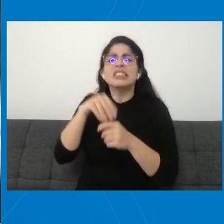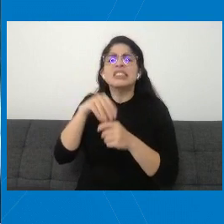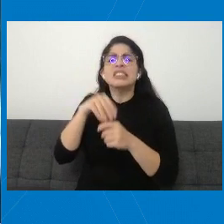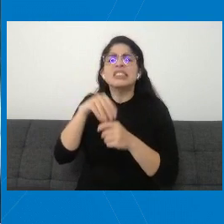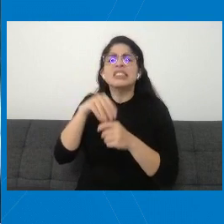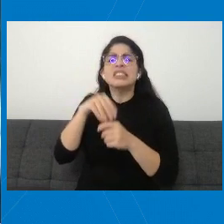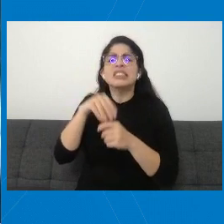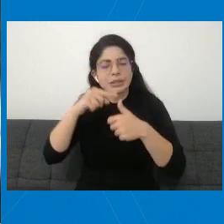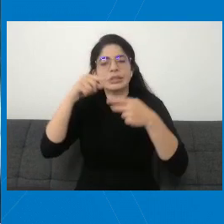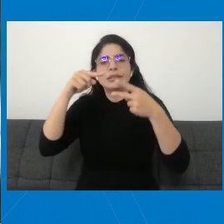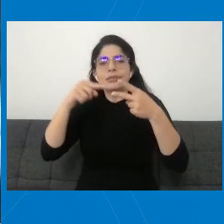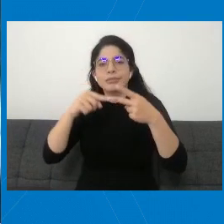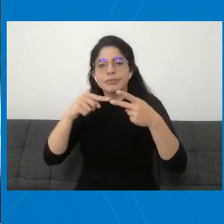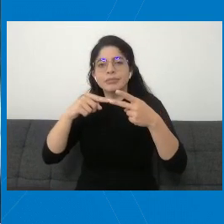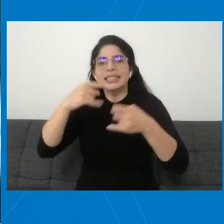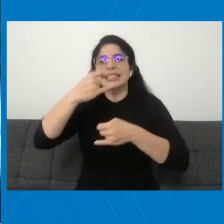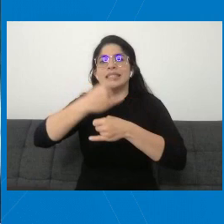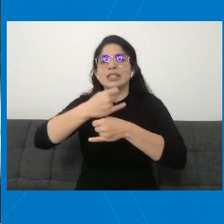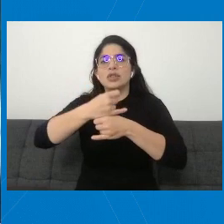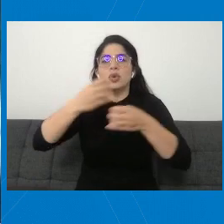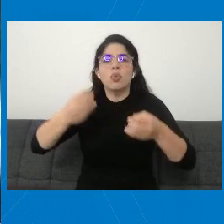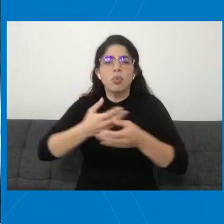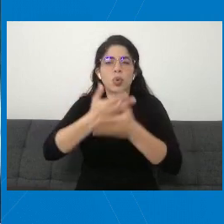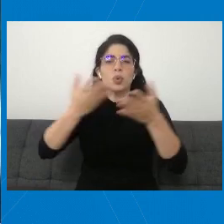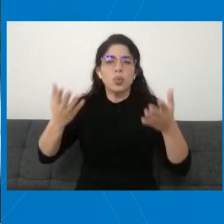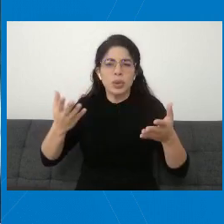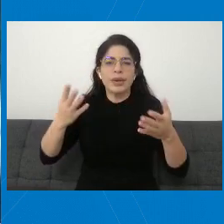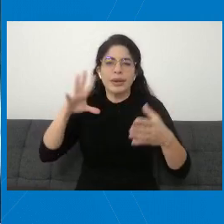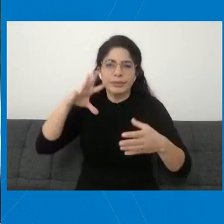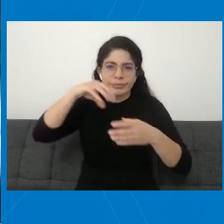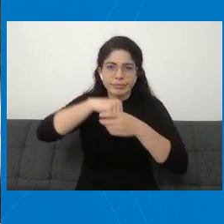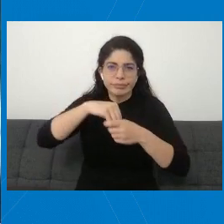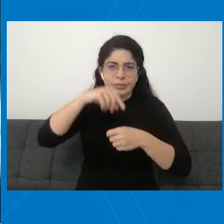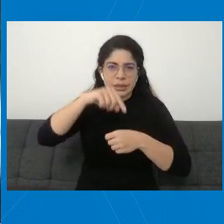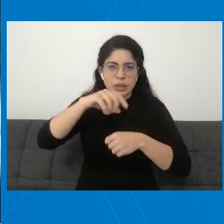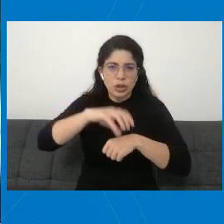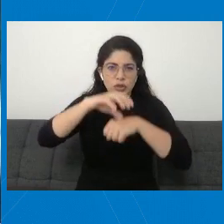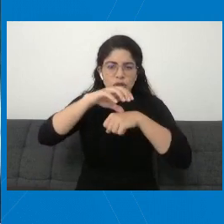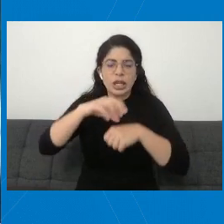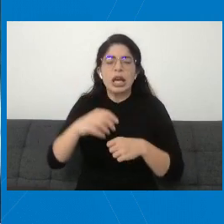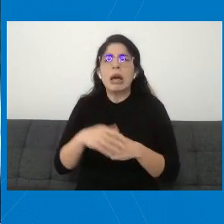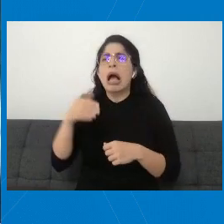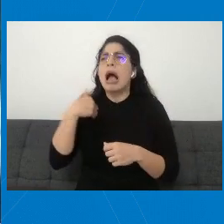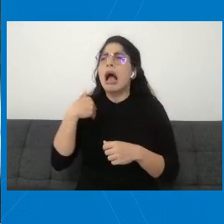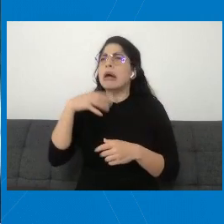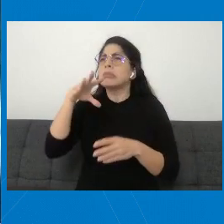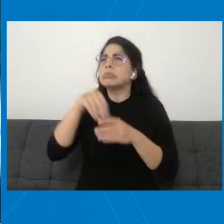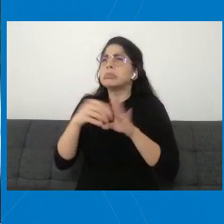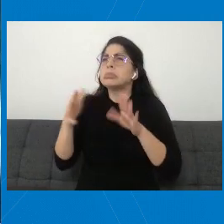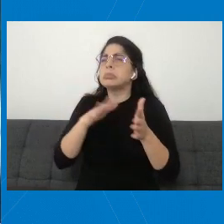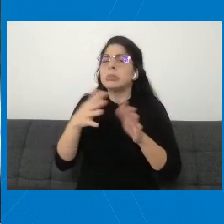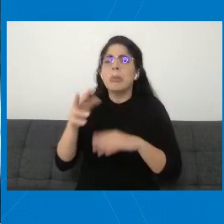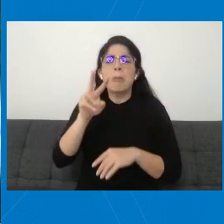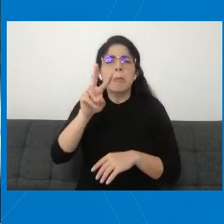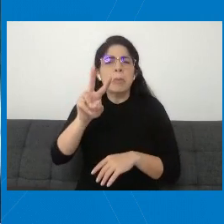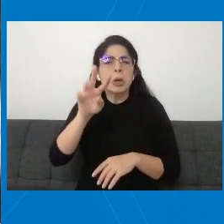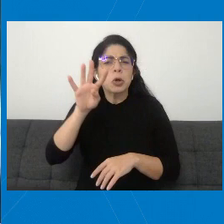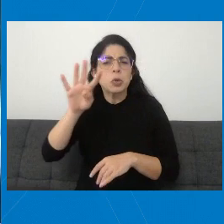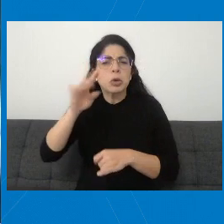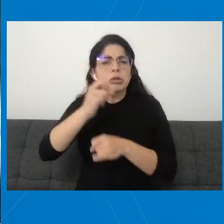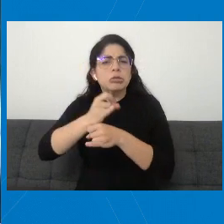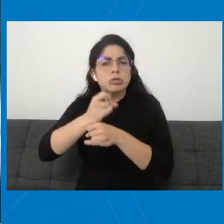las instituciones públicas que participan en el mismo. Tenemos alrededor de veinticuatro instituciones que